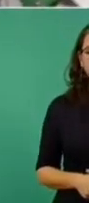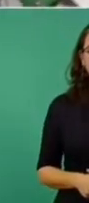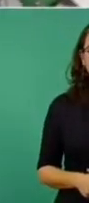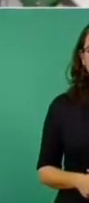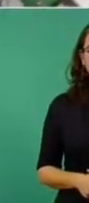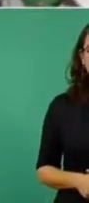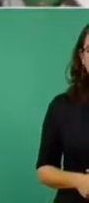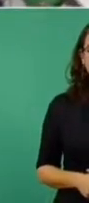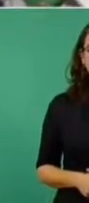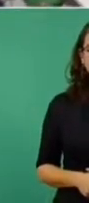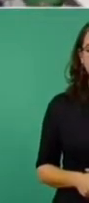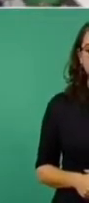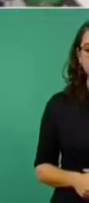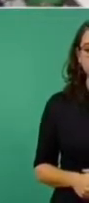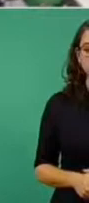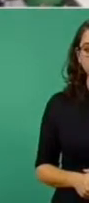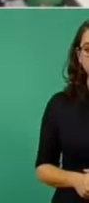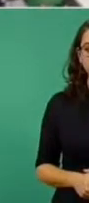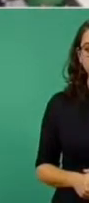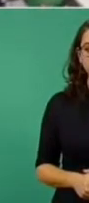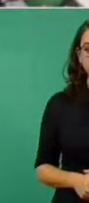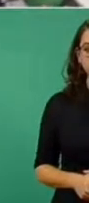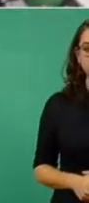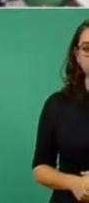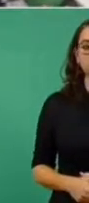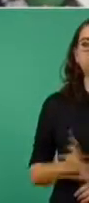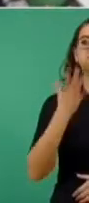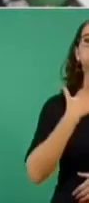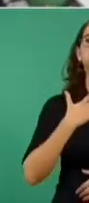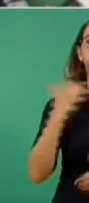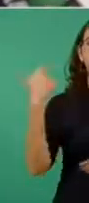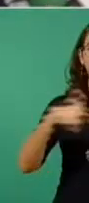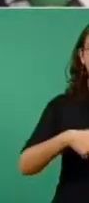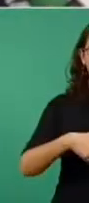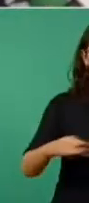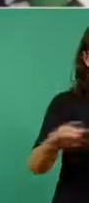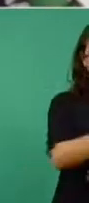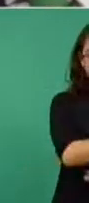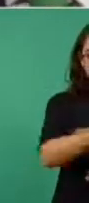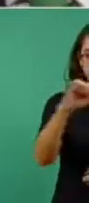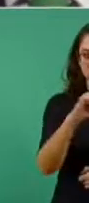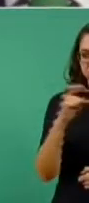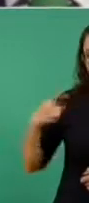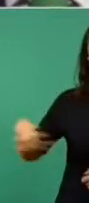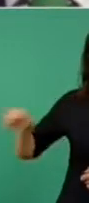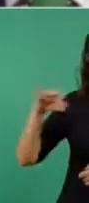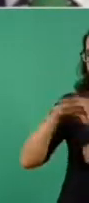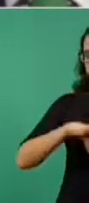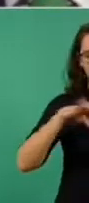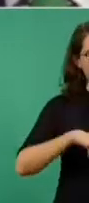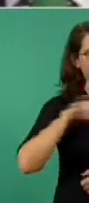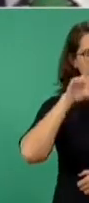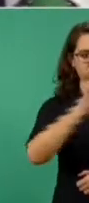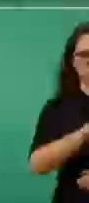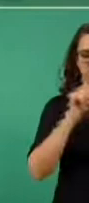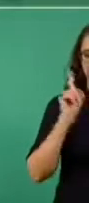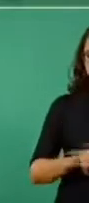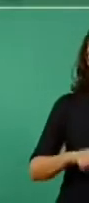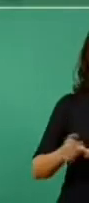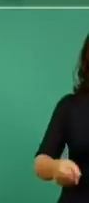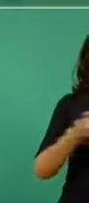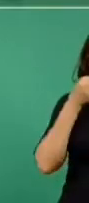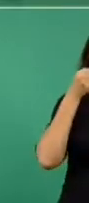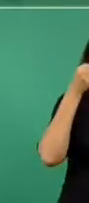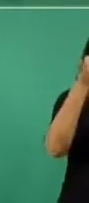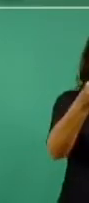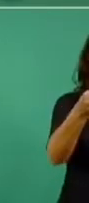el gasolinazo, los presupuestos que